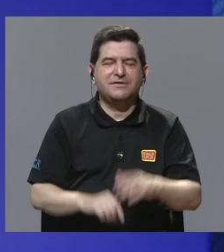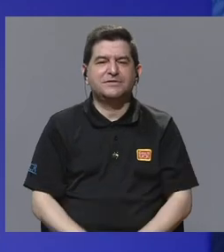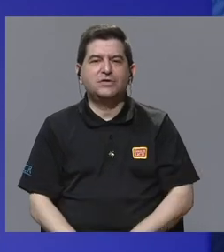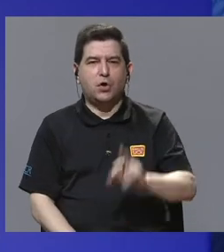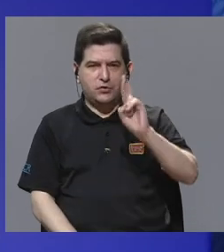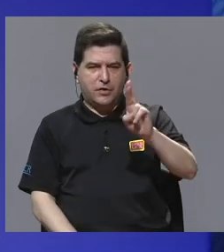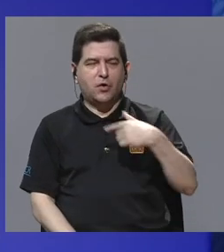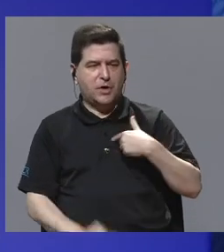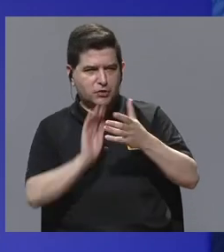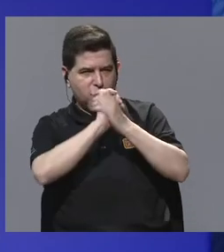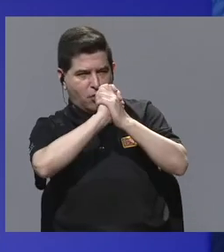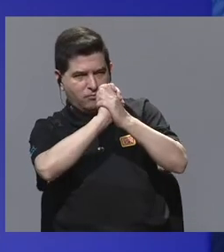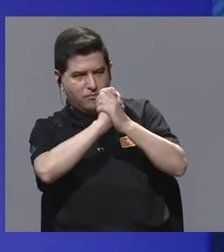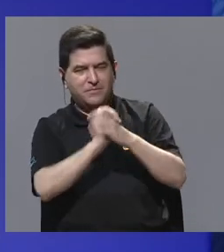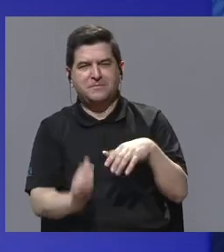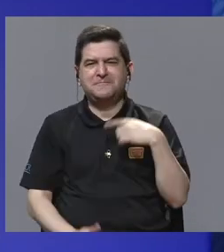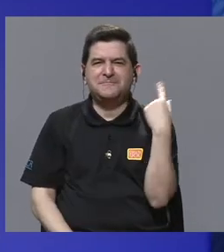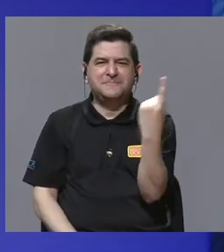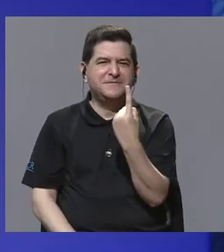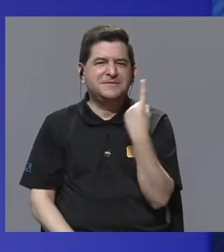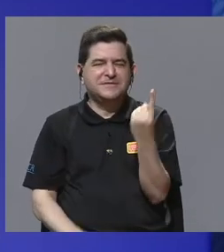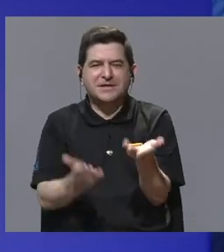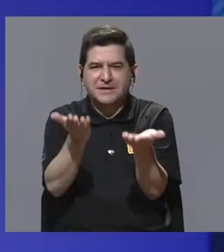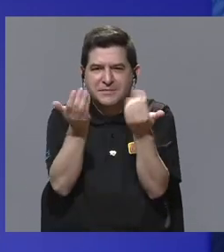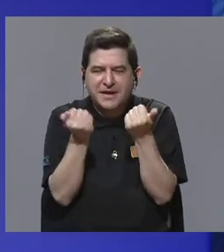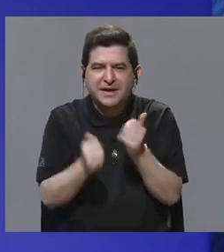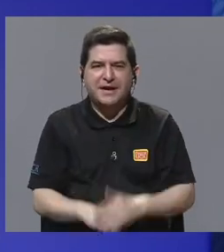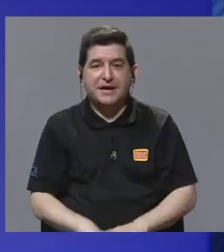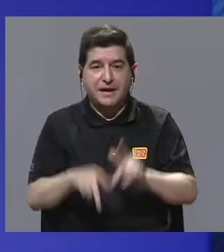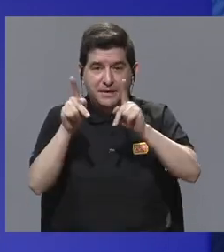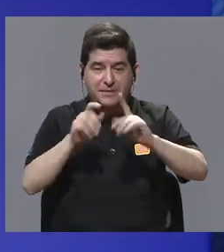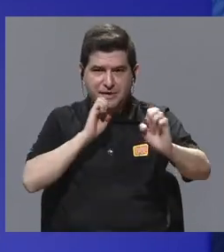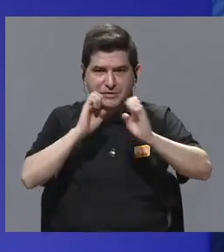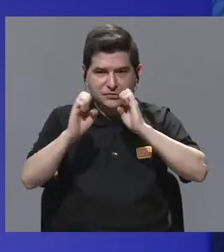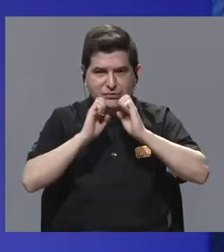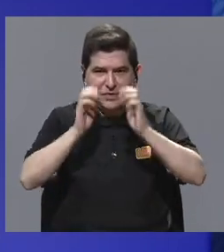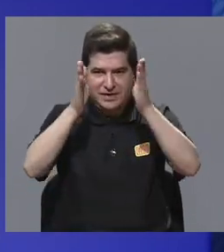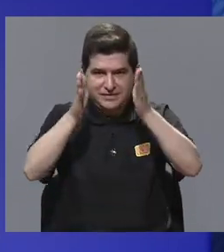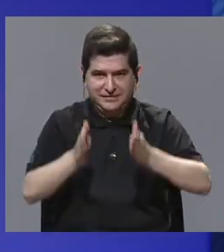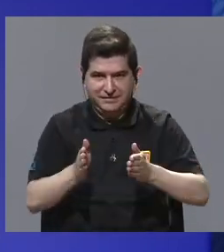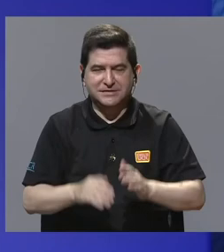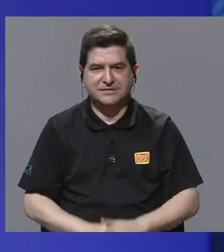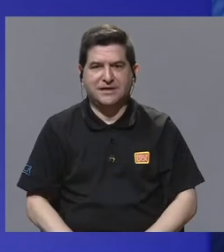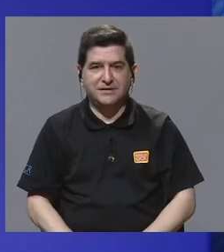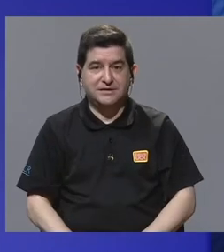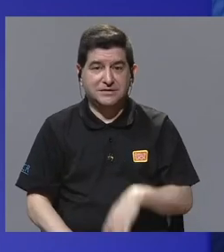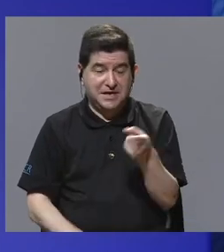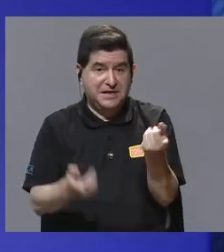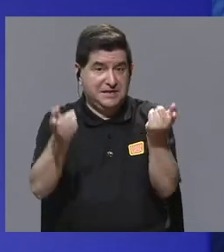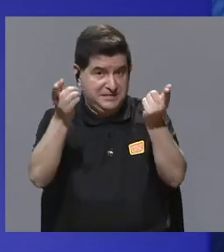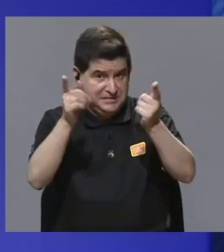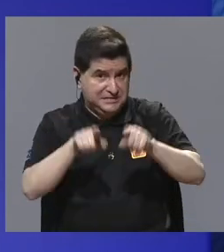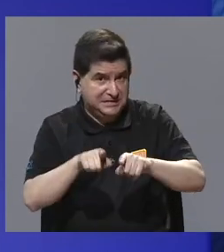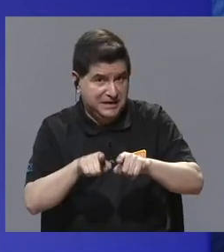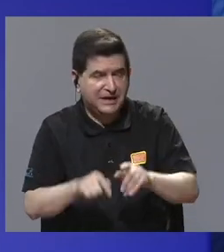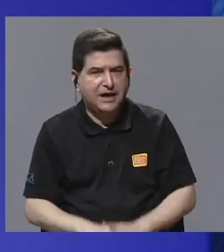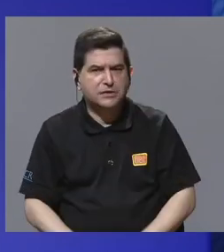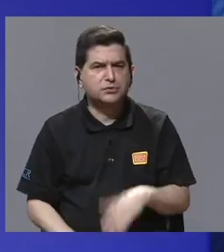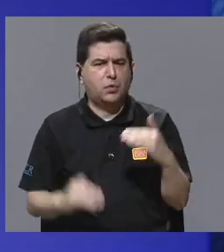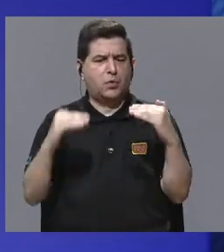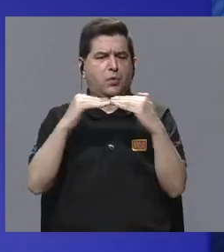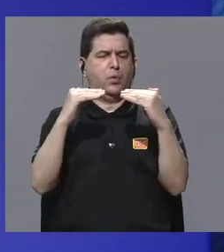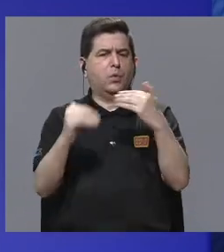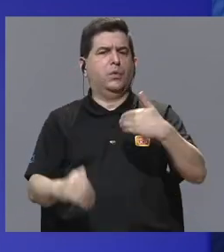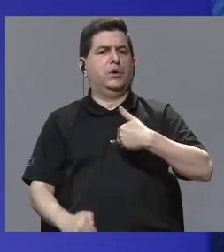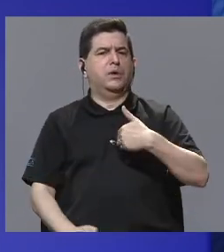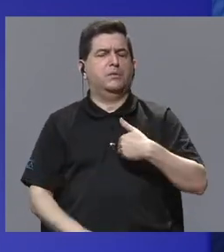reconozco, que siempre buscó como que los entrevistados y las entrevistadas fueran de cierto nivel, ¿verdad? Que